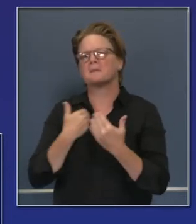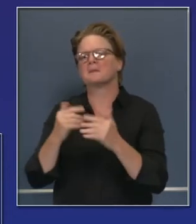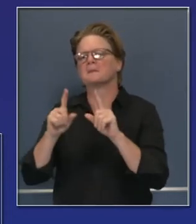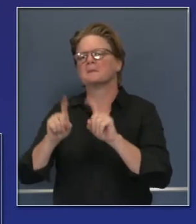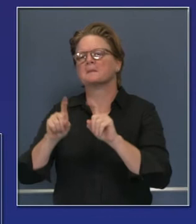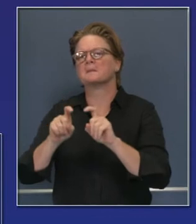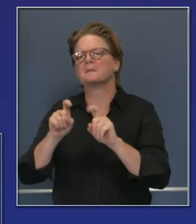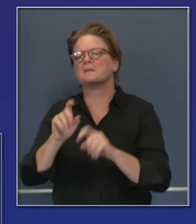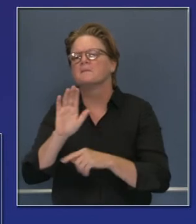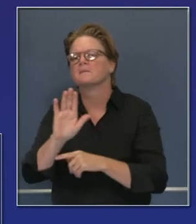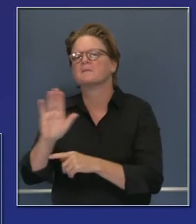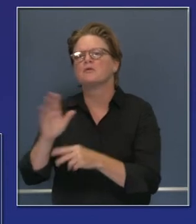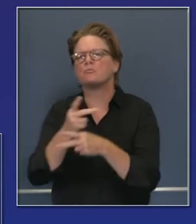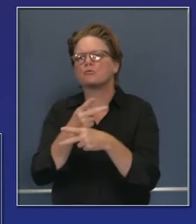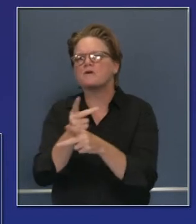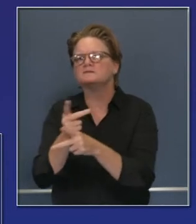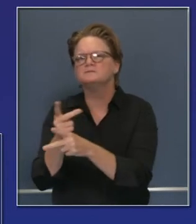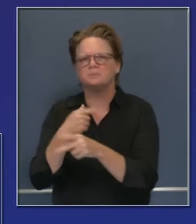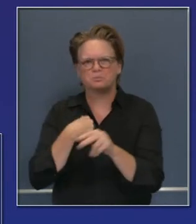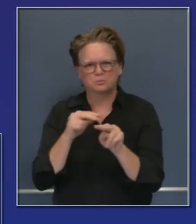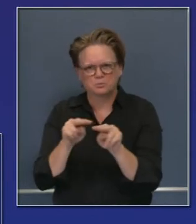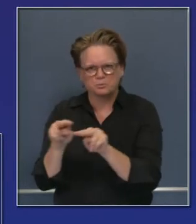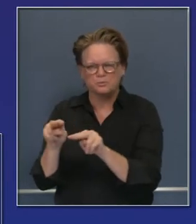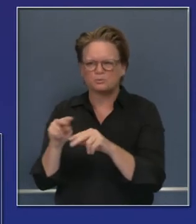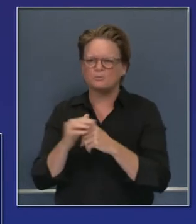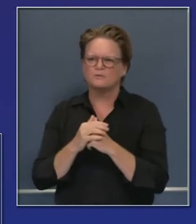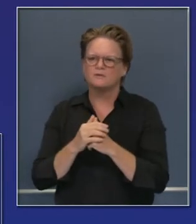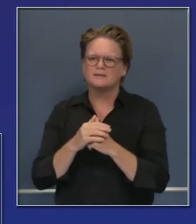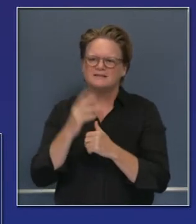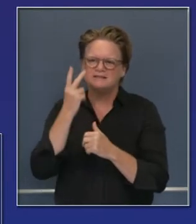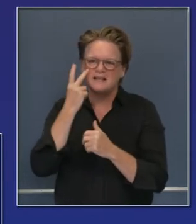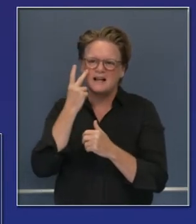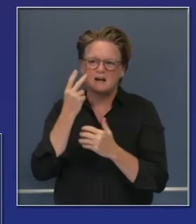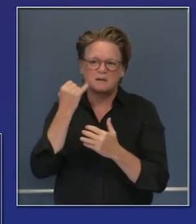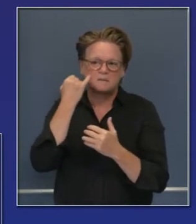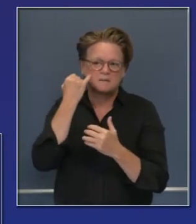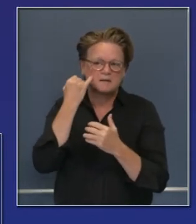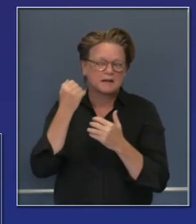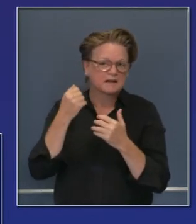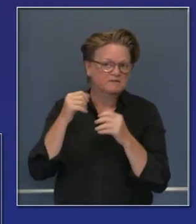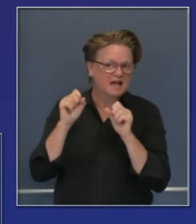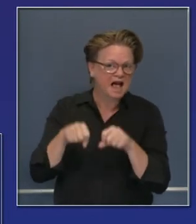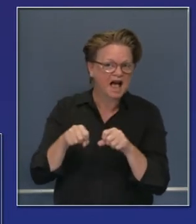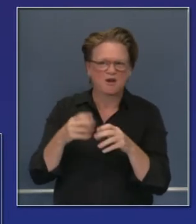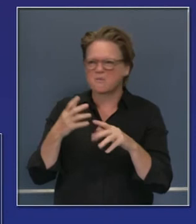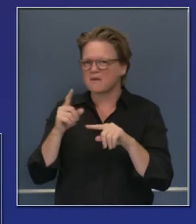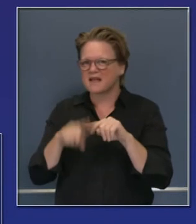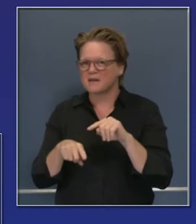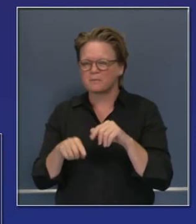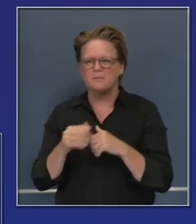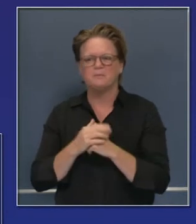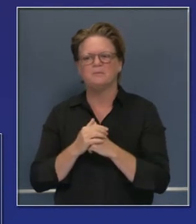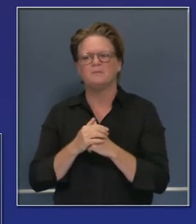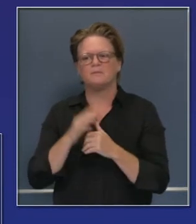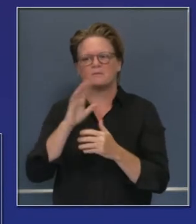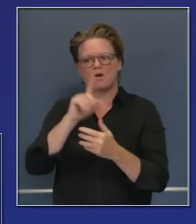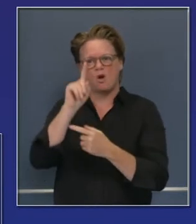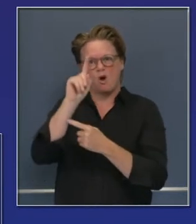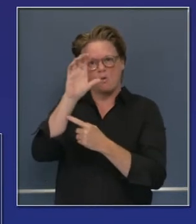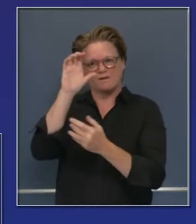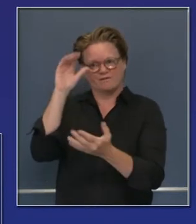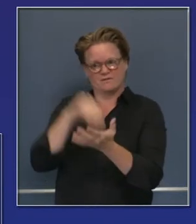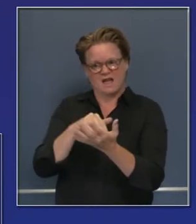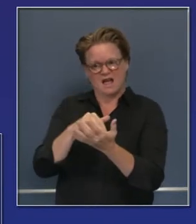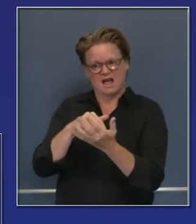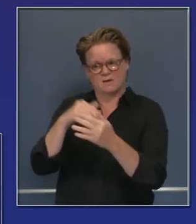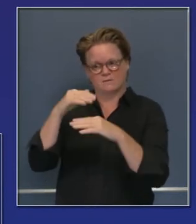con sus aseveraciones a ver qué son capaces de hacer, pero sí necesitábamos más de 100,000 pruebas al día y garantías